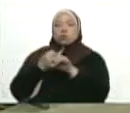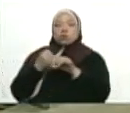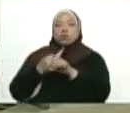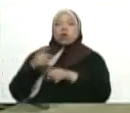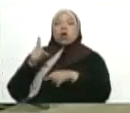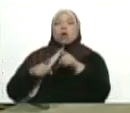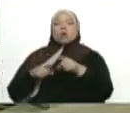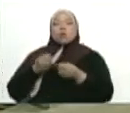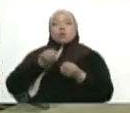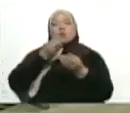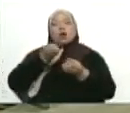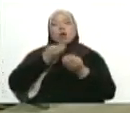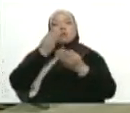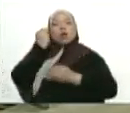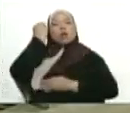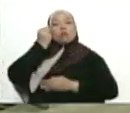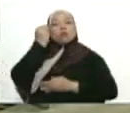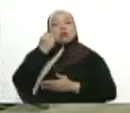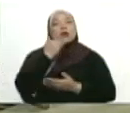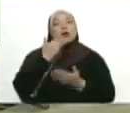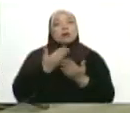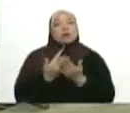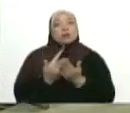comentarios y algunas reflexiones. Muchas gracias.